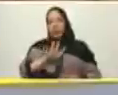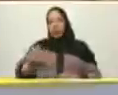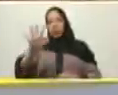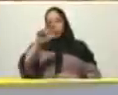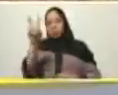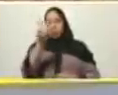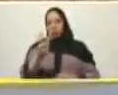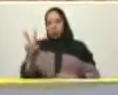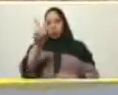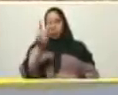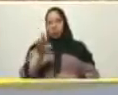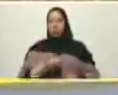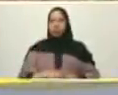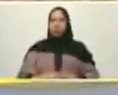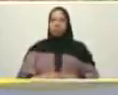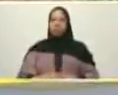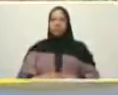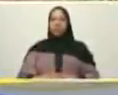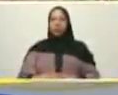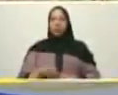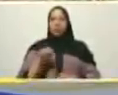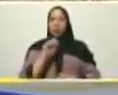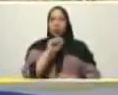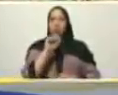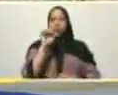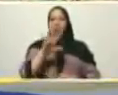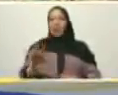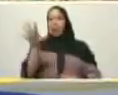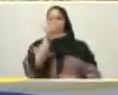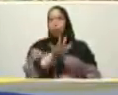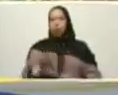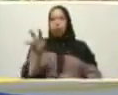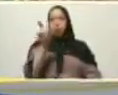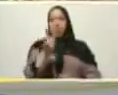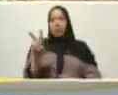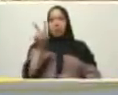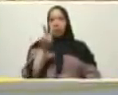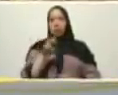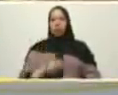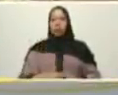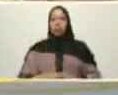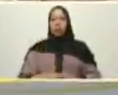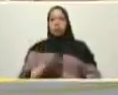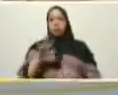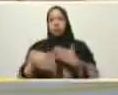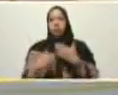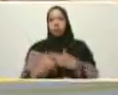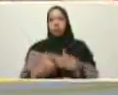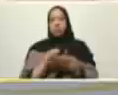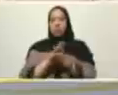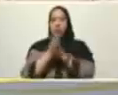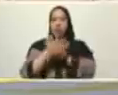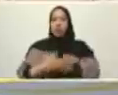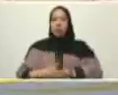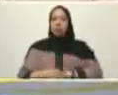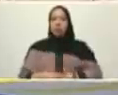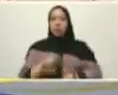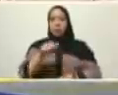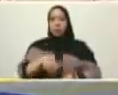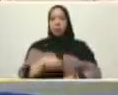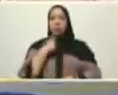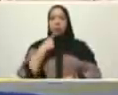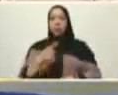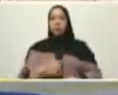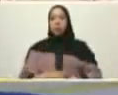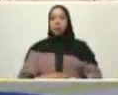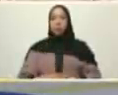cuatro puntos cardinales de nuestra patria vamos a sustituirlo que me dice villarruel